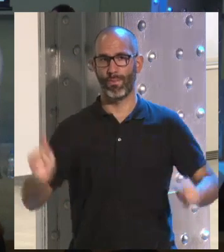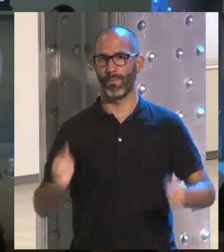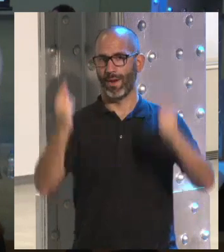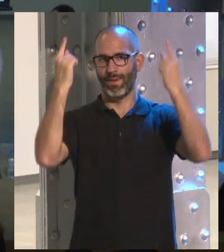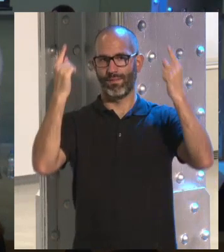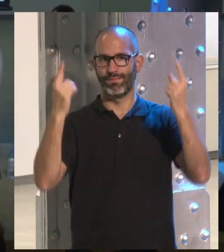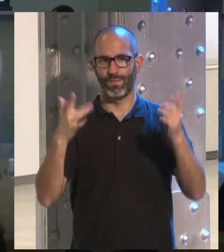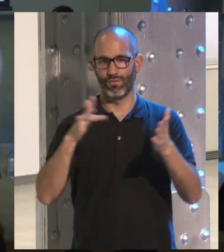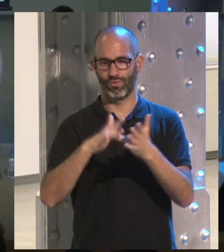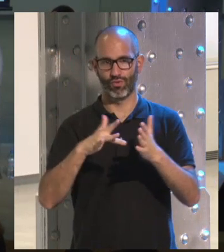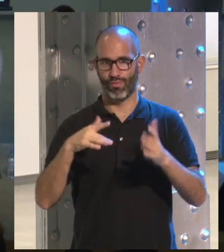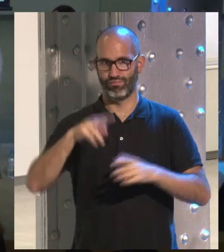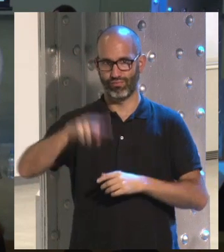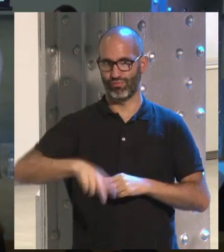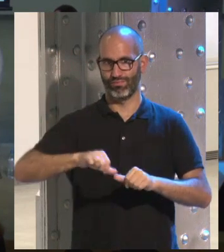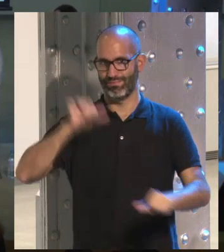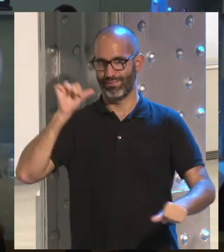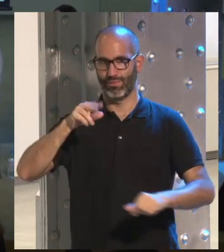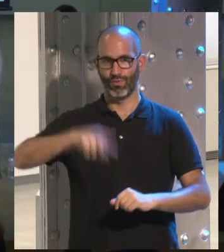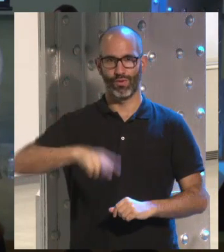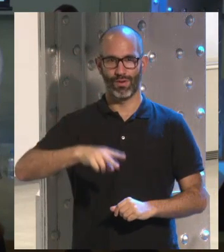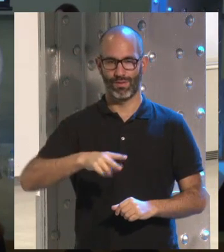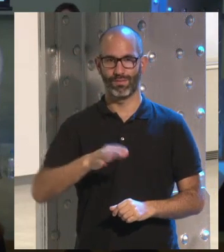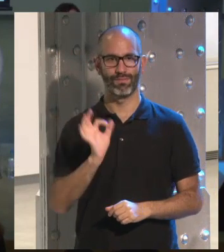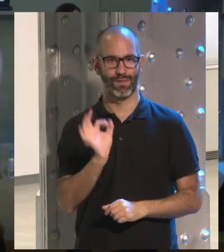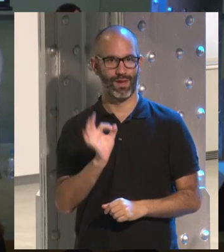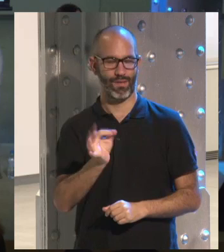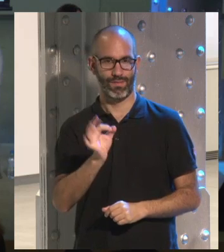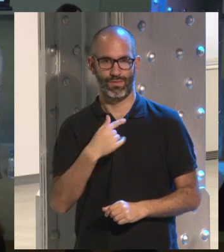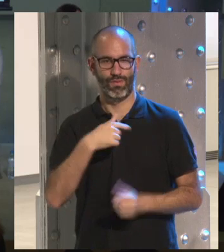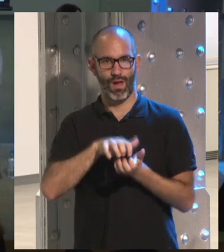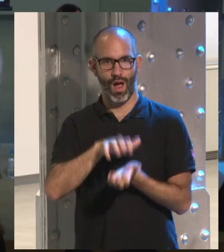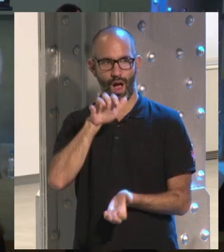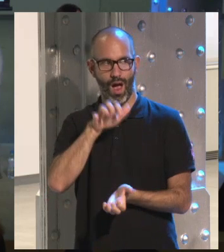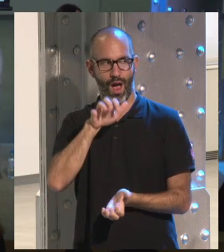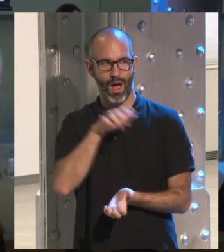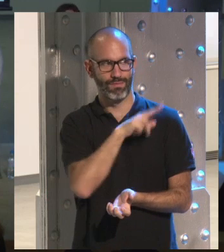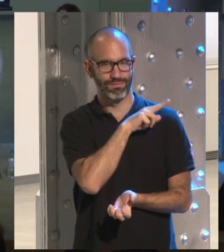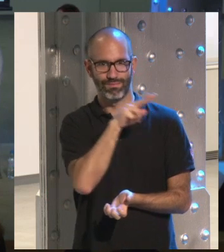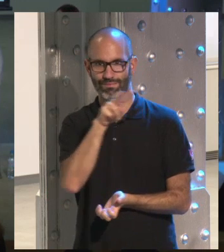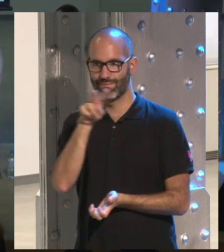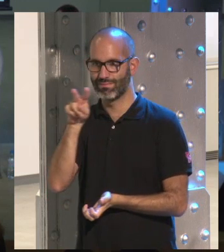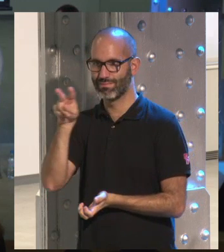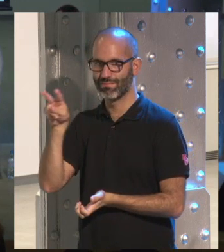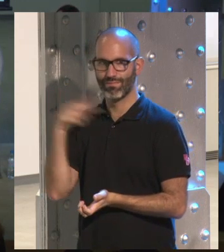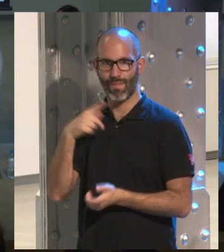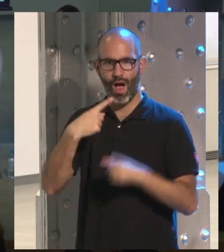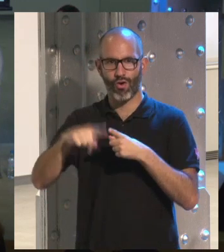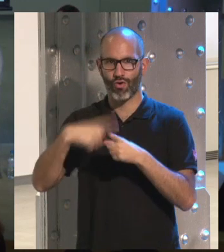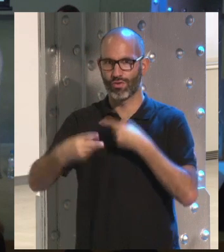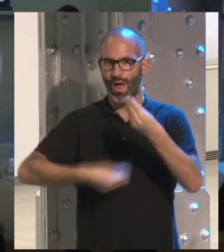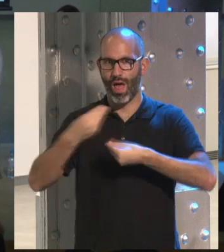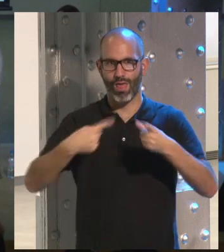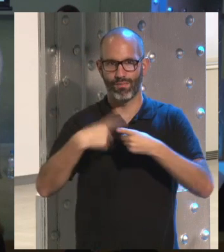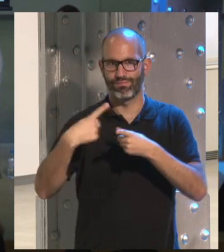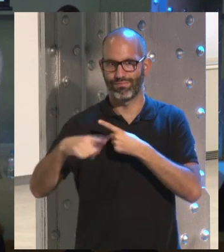vengo a este espacio y de verdad que me he quedado con la boca abierta un poco pensando en la de cosas que se podrían hacer aquí.